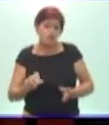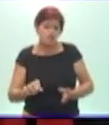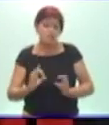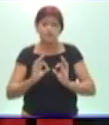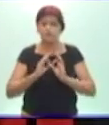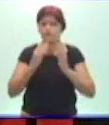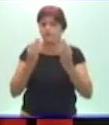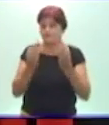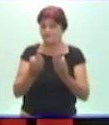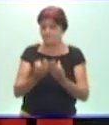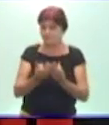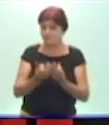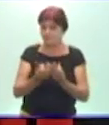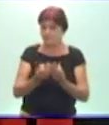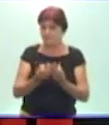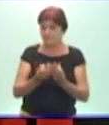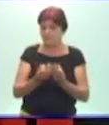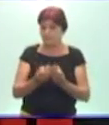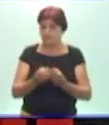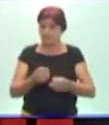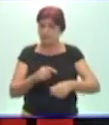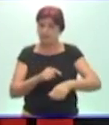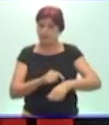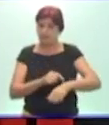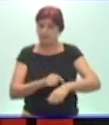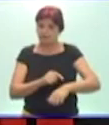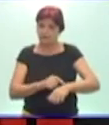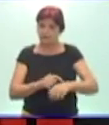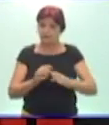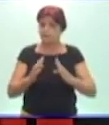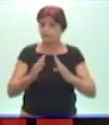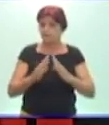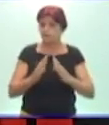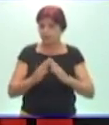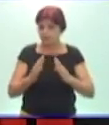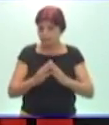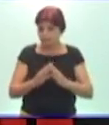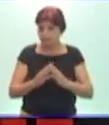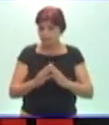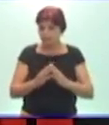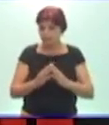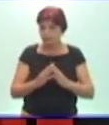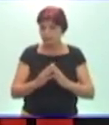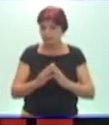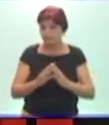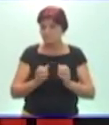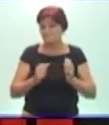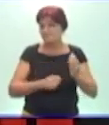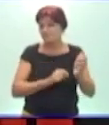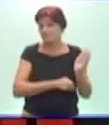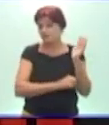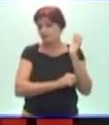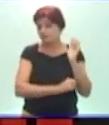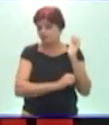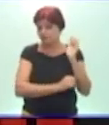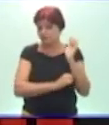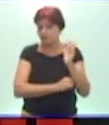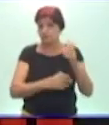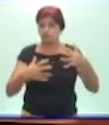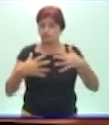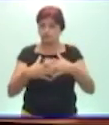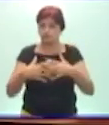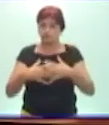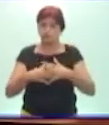disfrutar del tiempo en casa, o sea, se han fortalecido las relaciones familiares